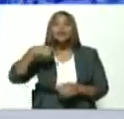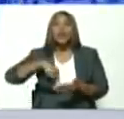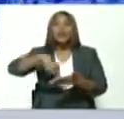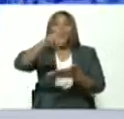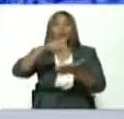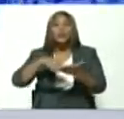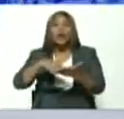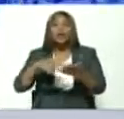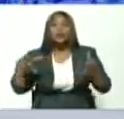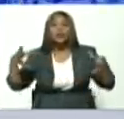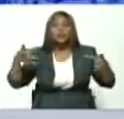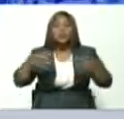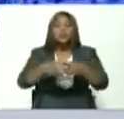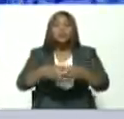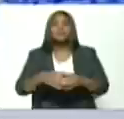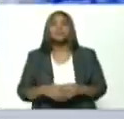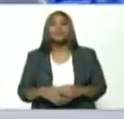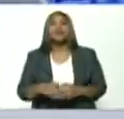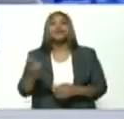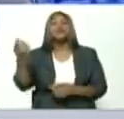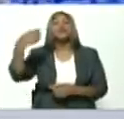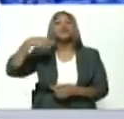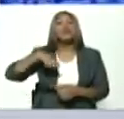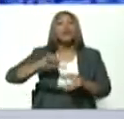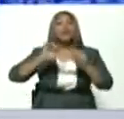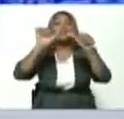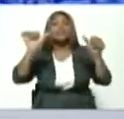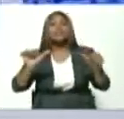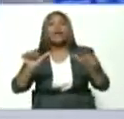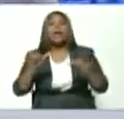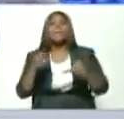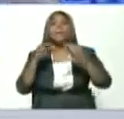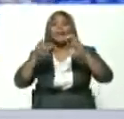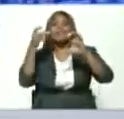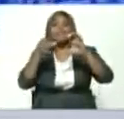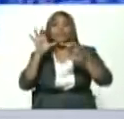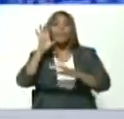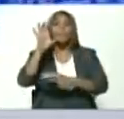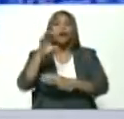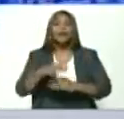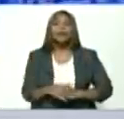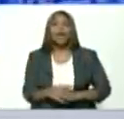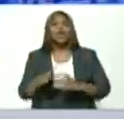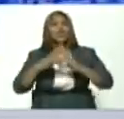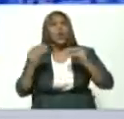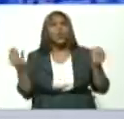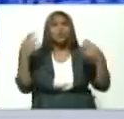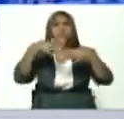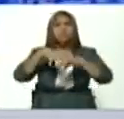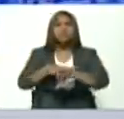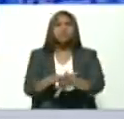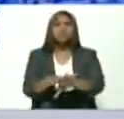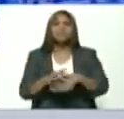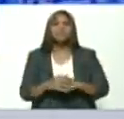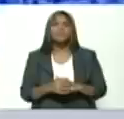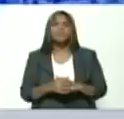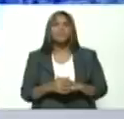colectiva, el ingreso por el sistema de bonos de la patria, todo combinado, irlo